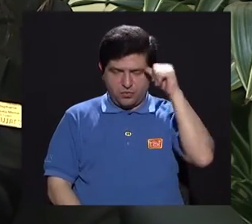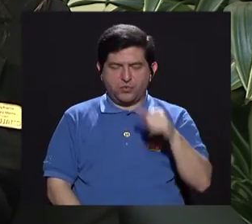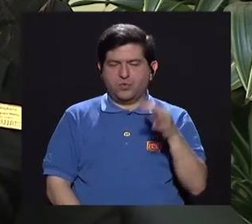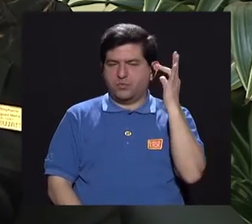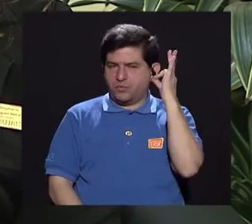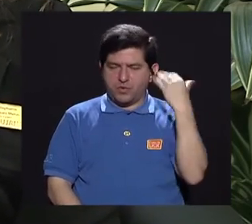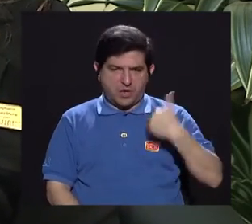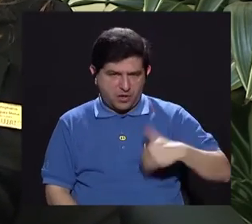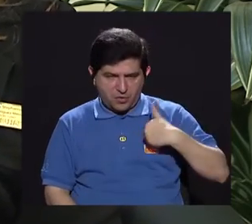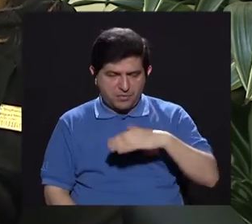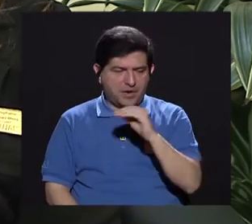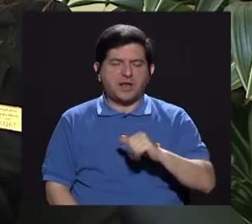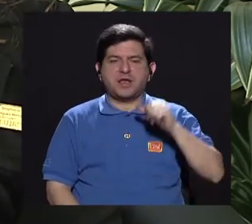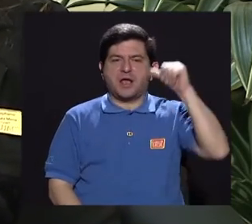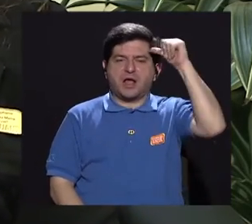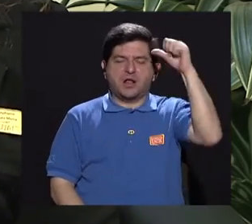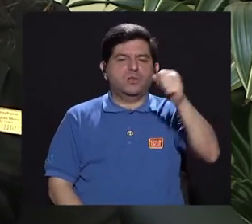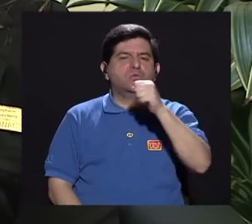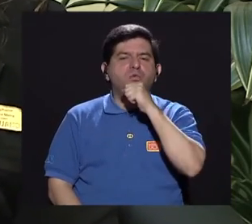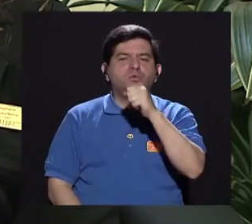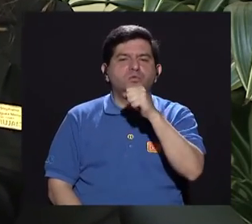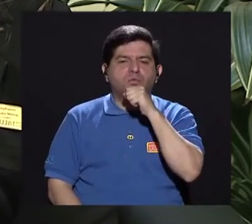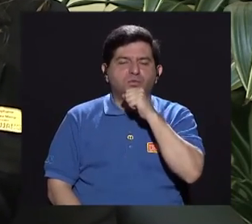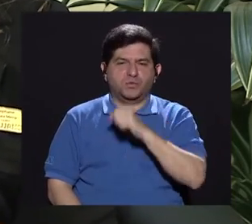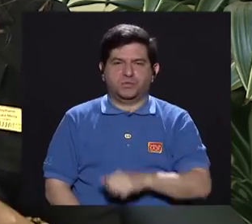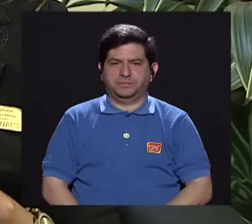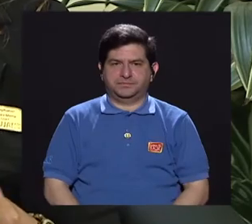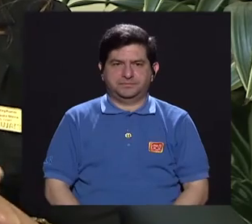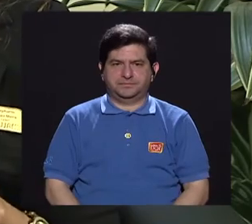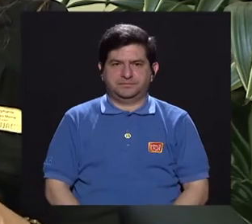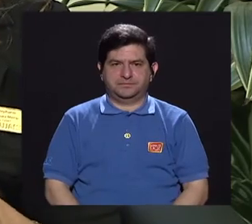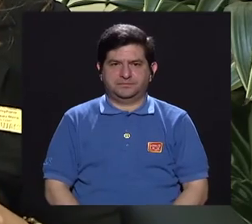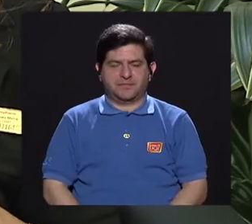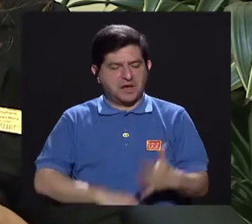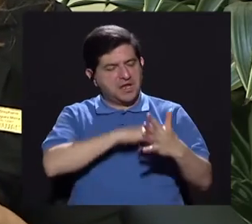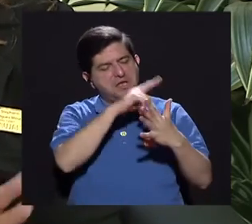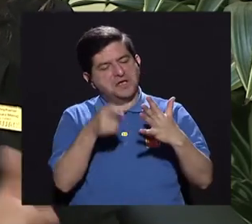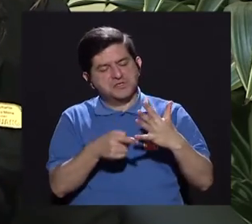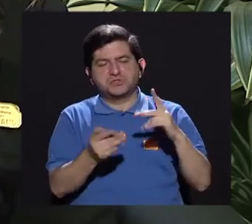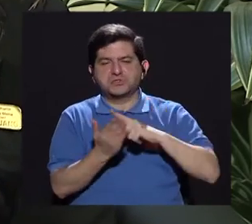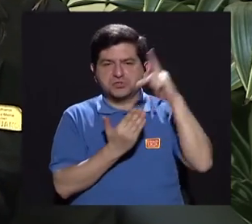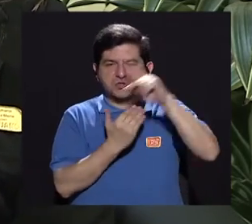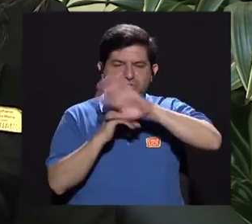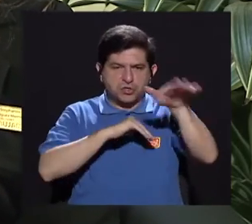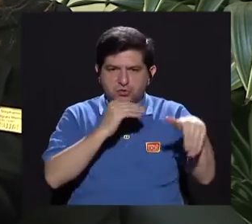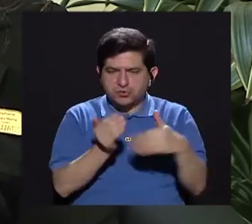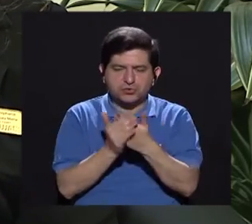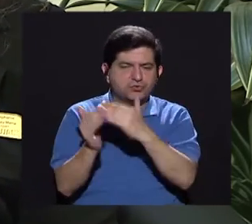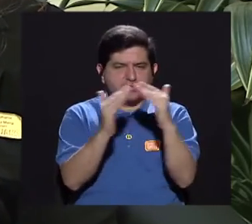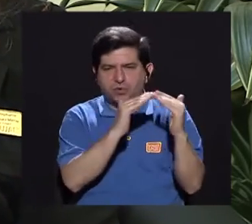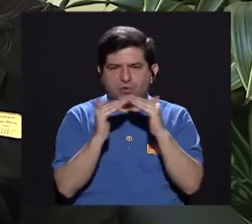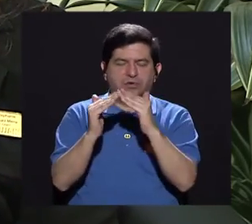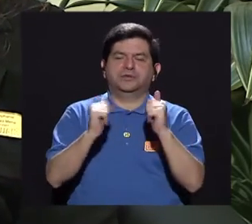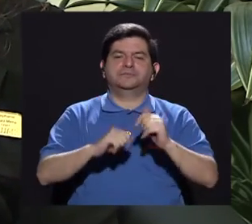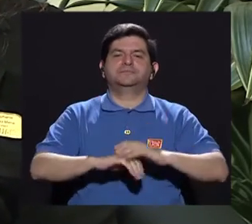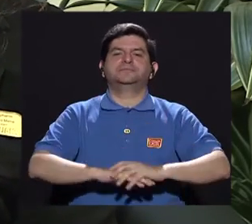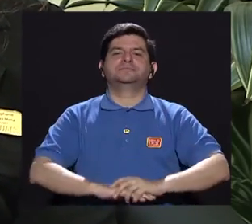O mujer, hombre y el adulto mayor. Más, entre estos cinco programas entras ahí toda la población.